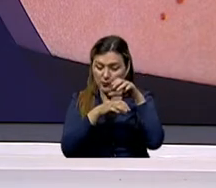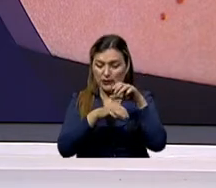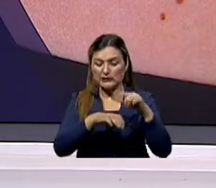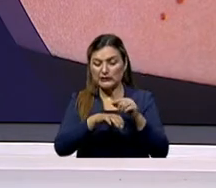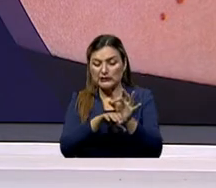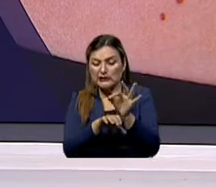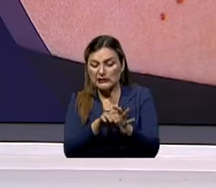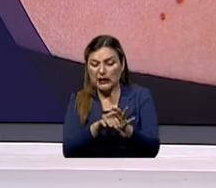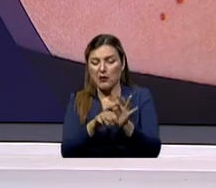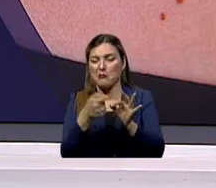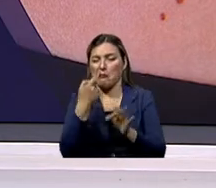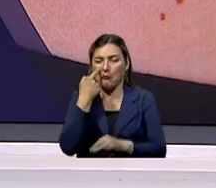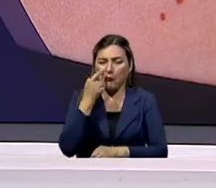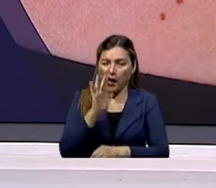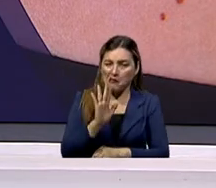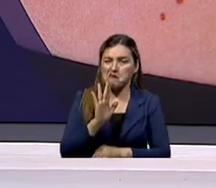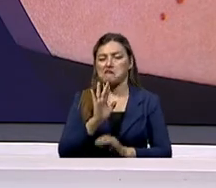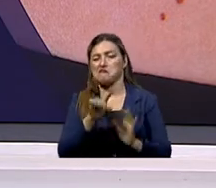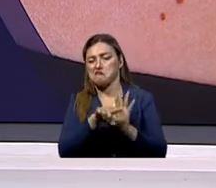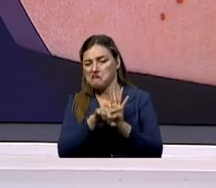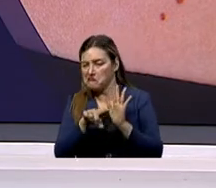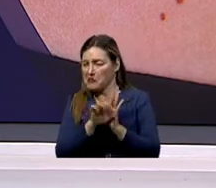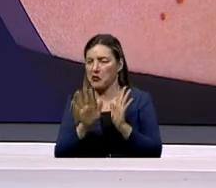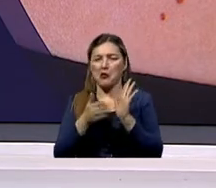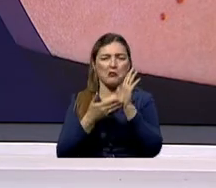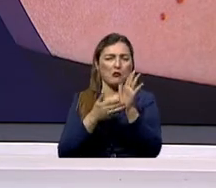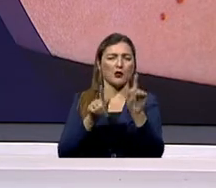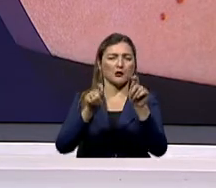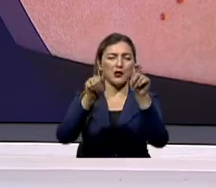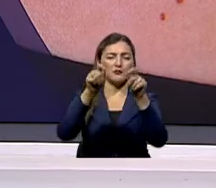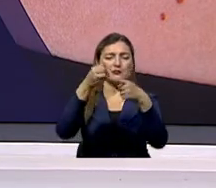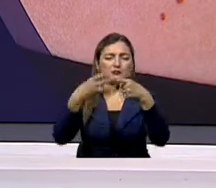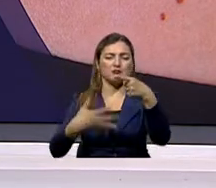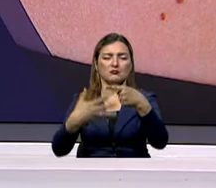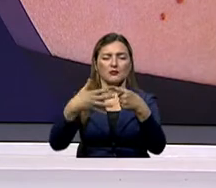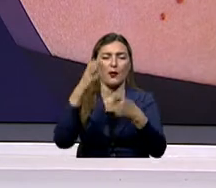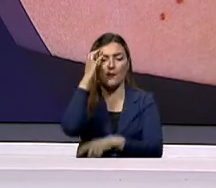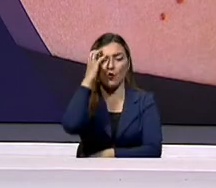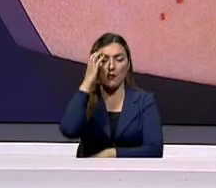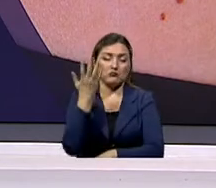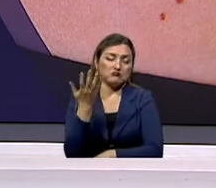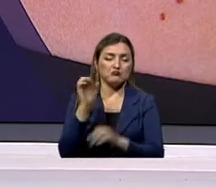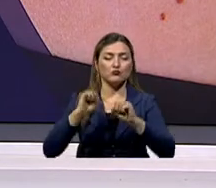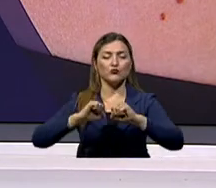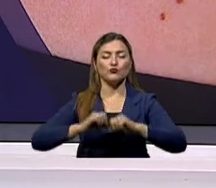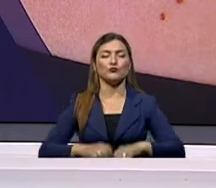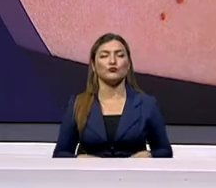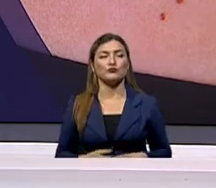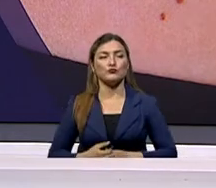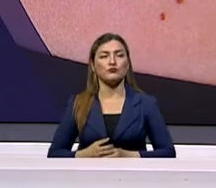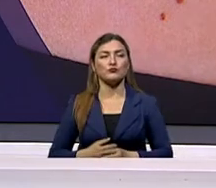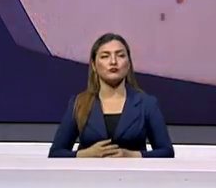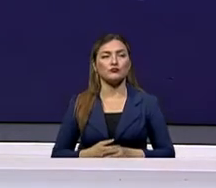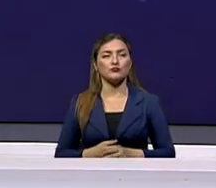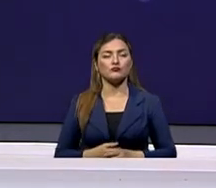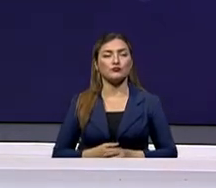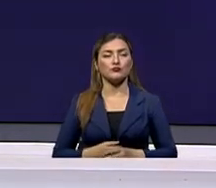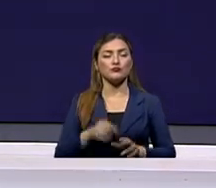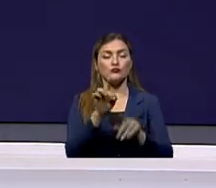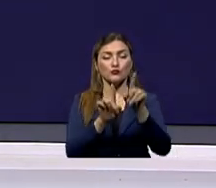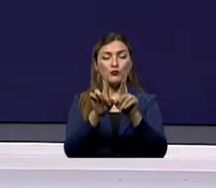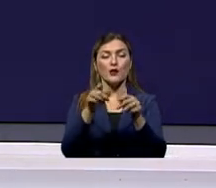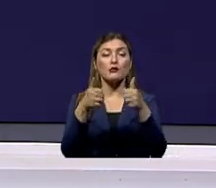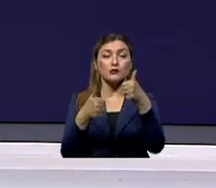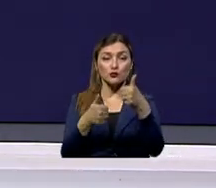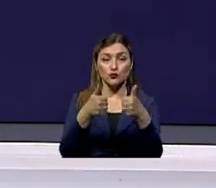son malignos o no, o al menos tienen ciertas características que nos llevan a pensar que podrían malignizar. El diagnóstico